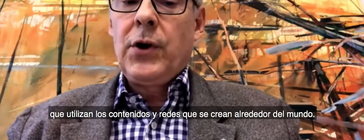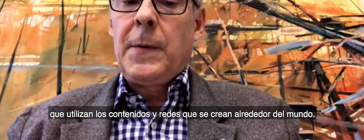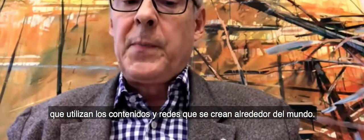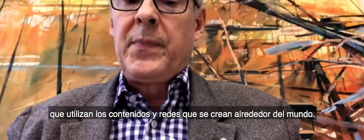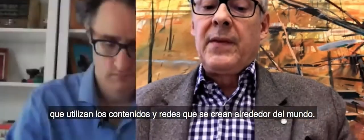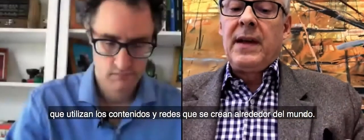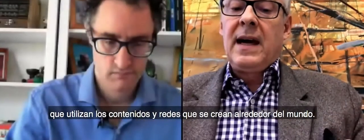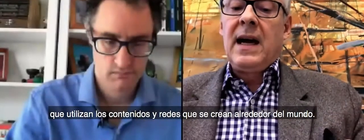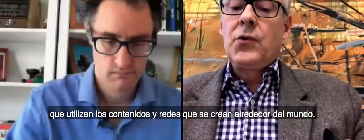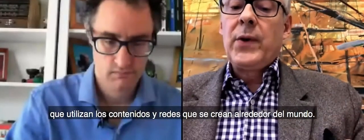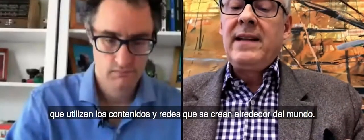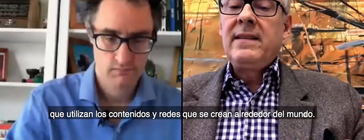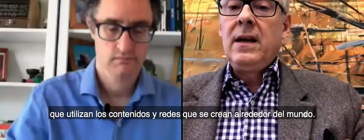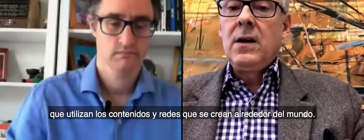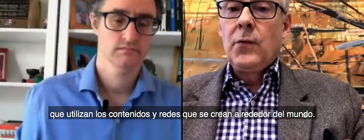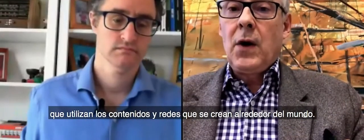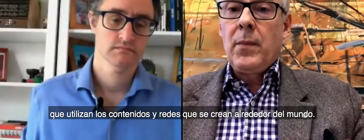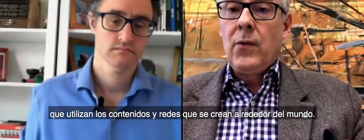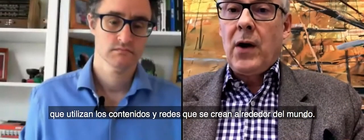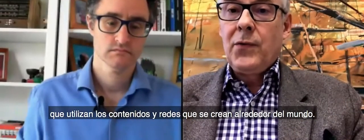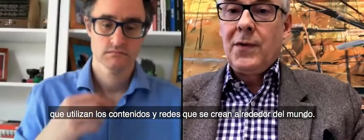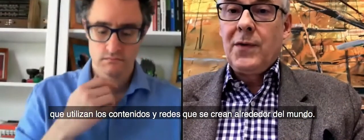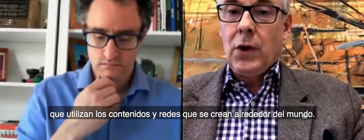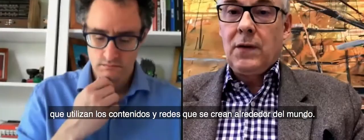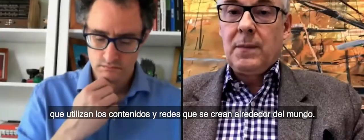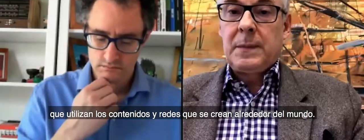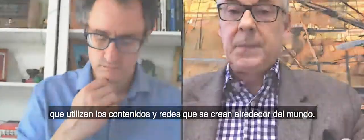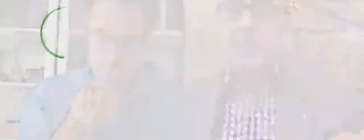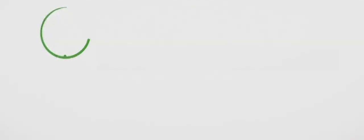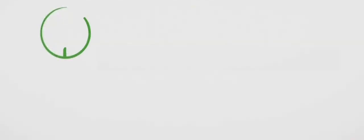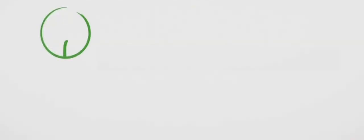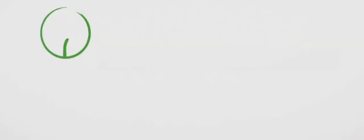network that are creating from around the world.